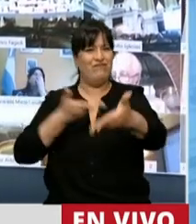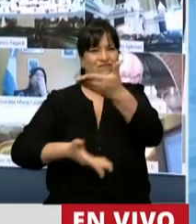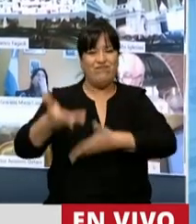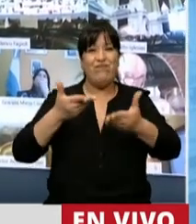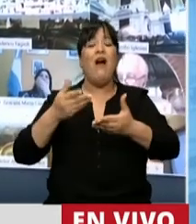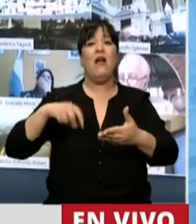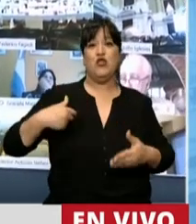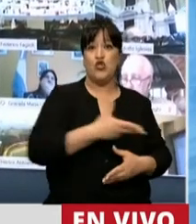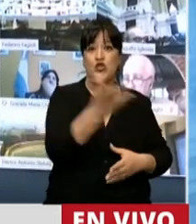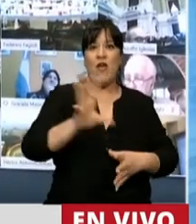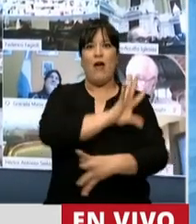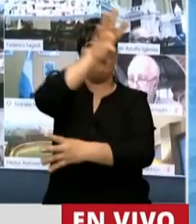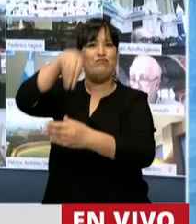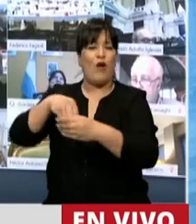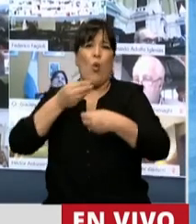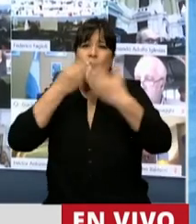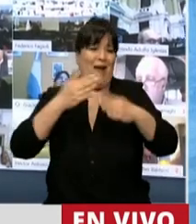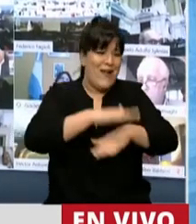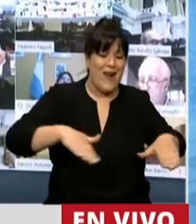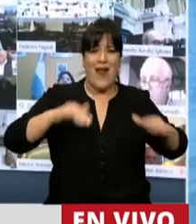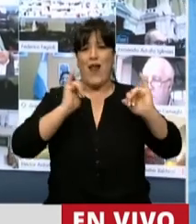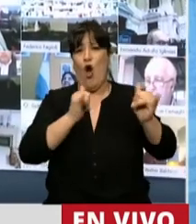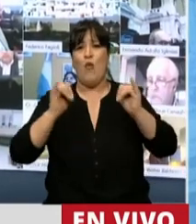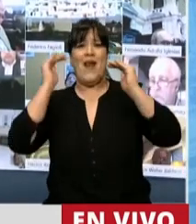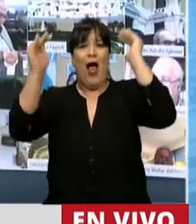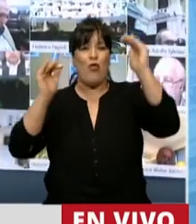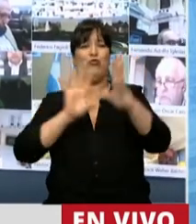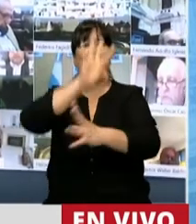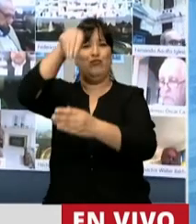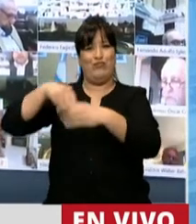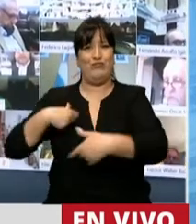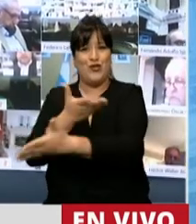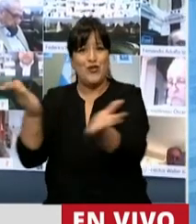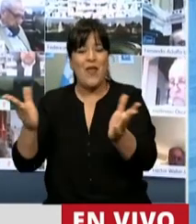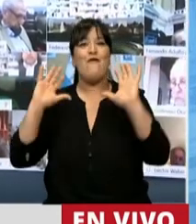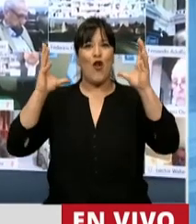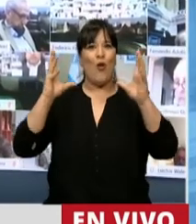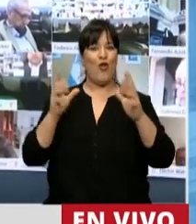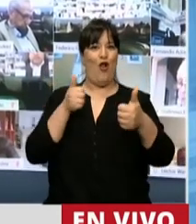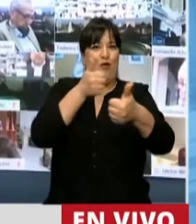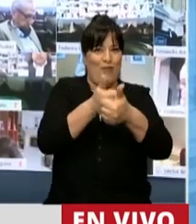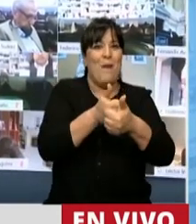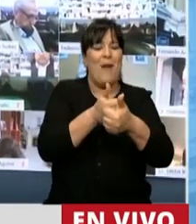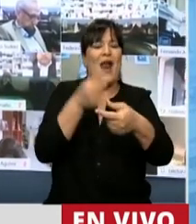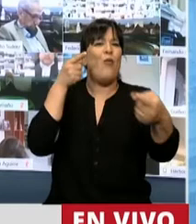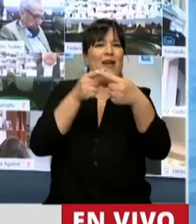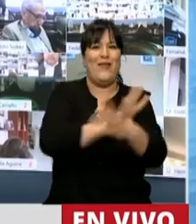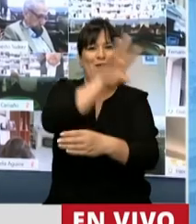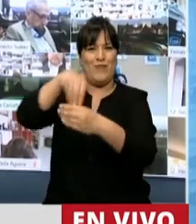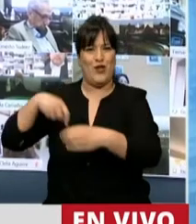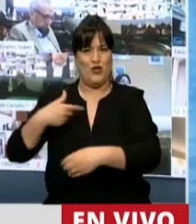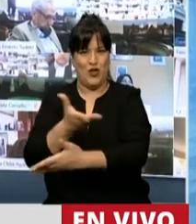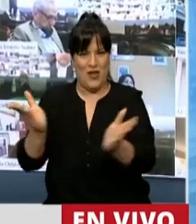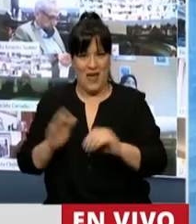social de las personas en cualquier etapa de la vida que necesiten de su acompañamiento. En el marco de la pandemia